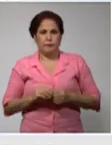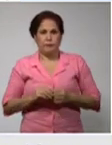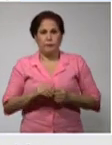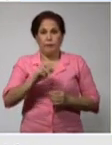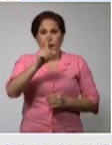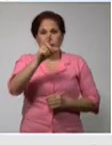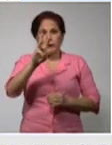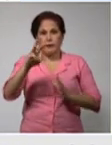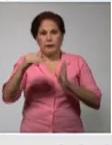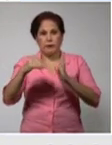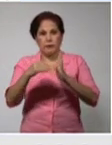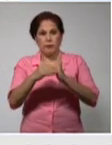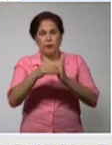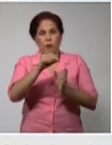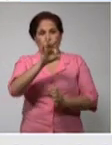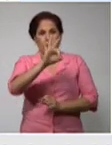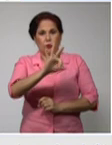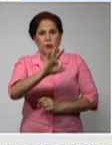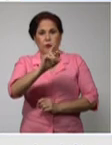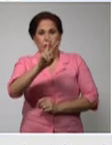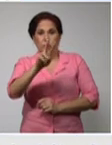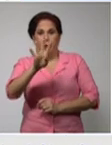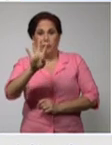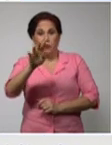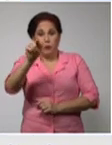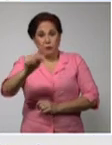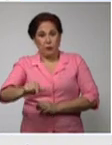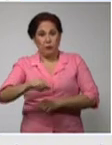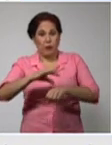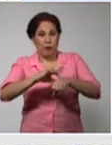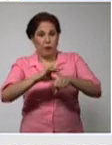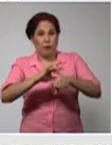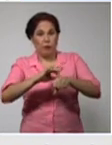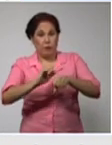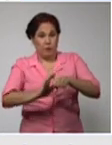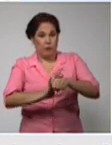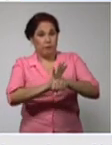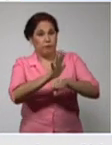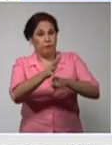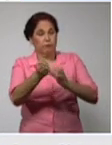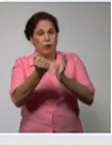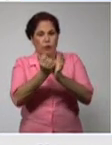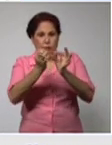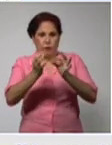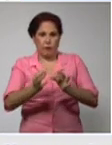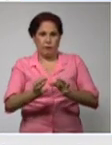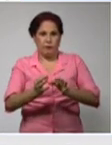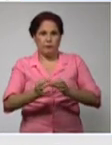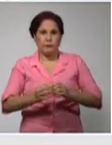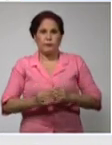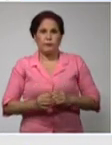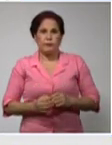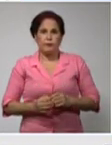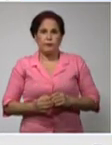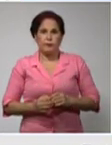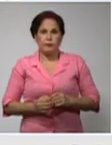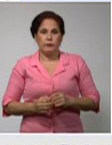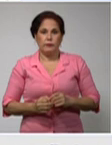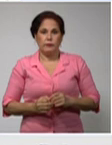,824 pacientes con COVID-19